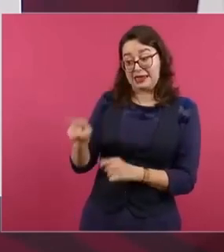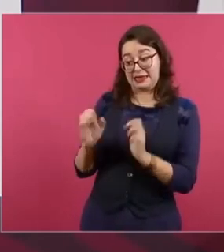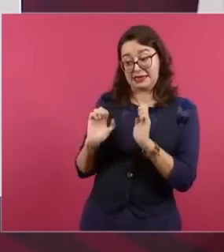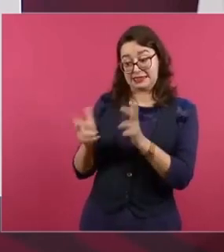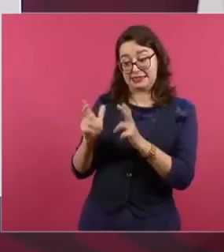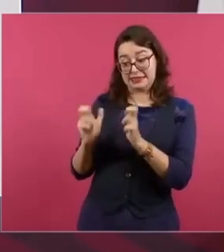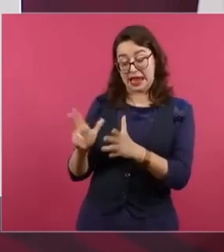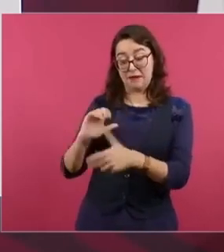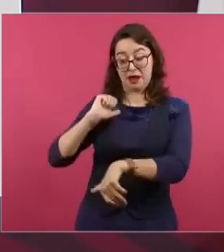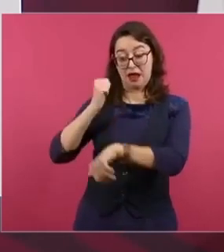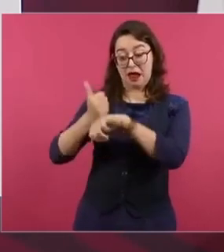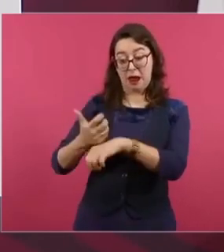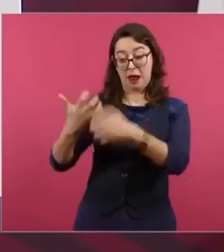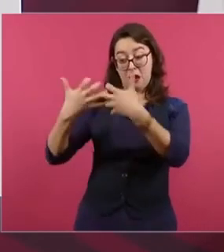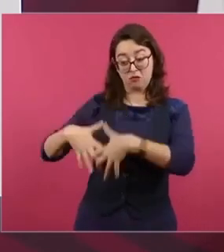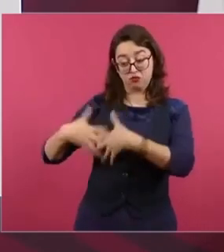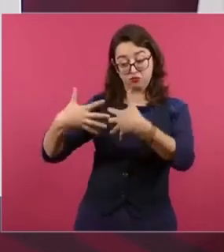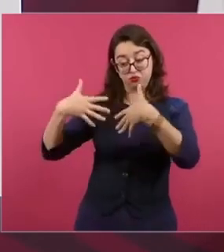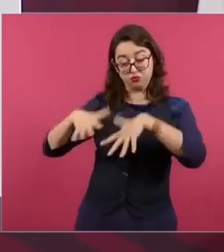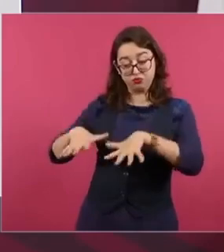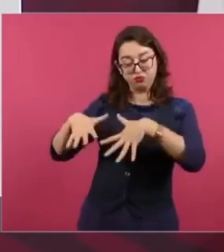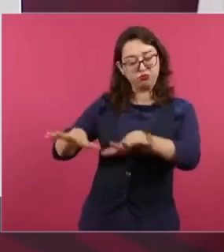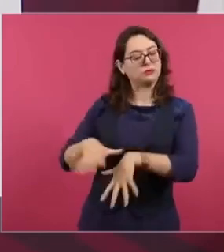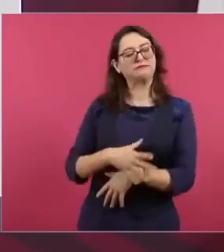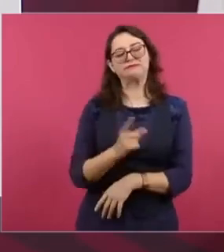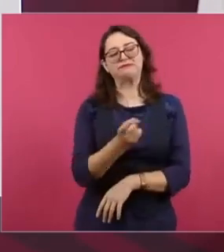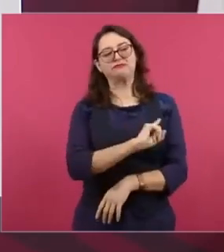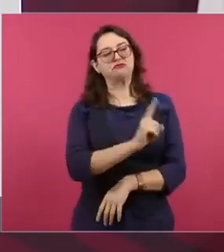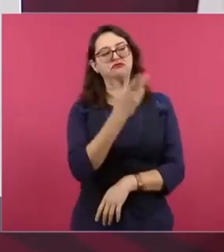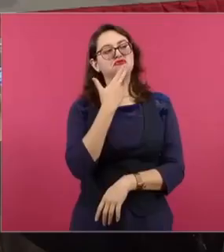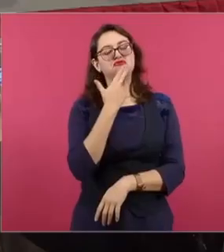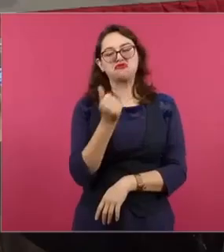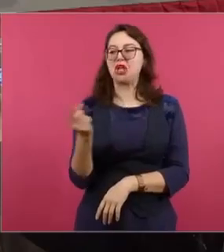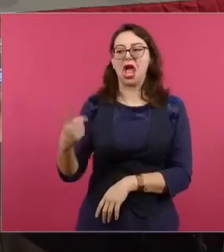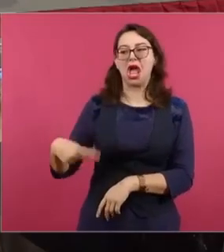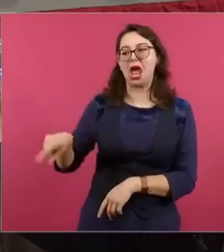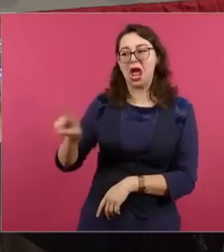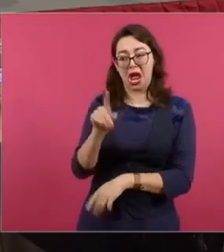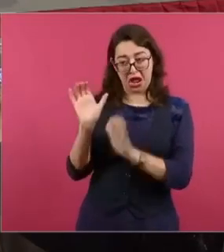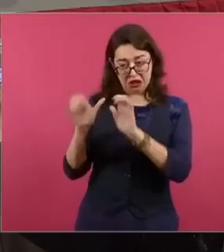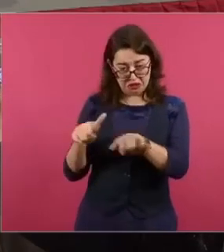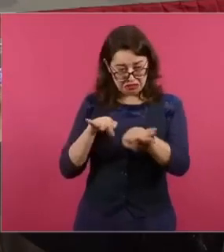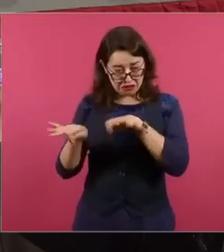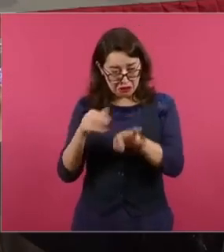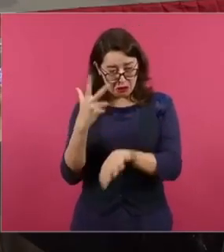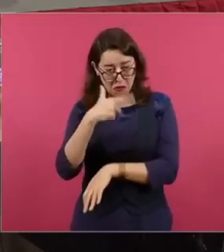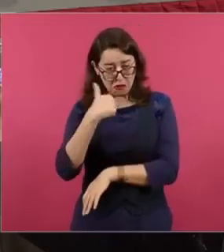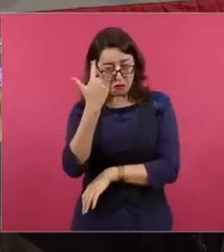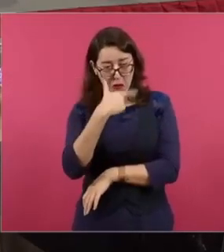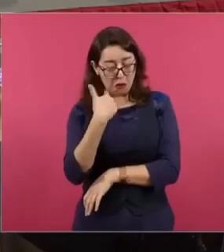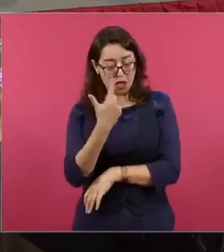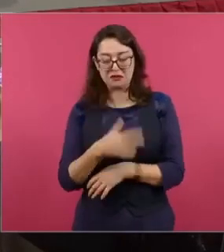Casas y les dije, va a ser un fracaso. Nadie va a ir a trabajar ocho horas seguidos porque no...